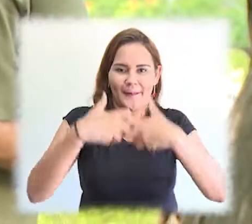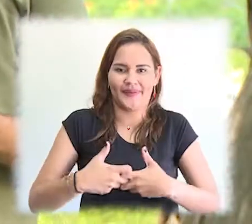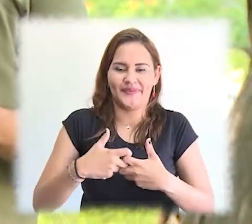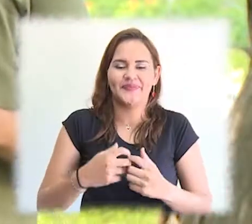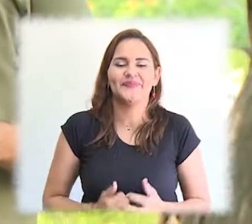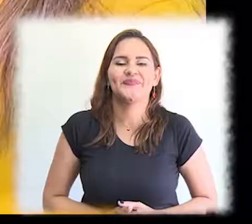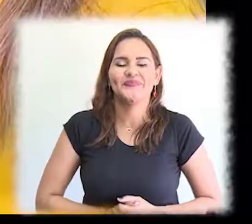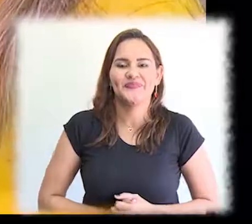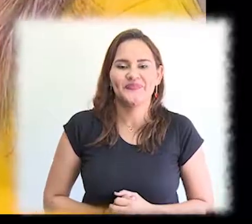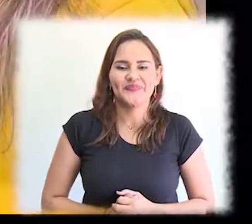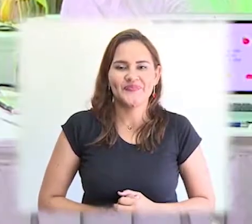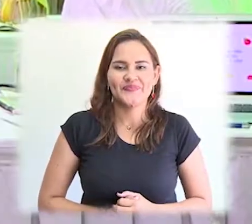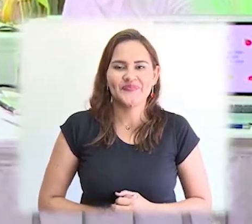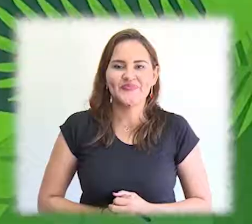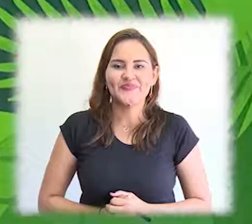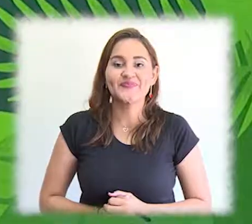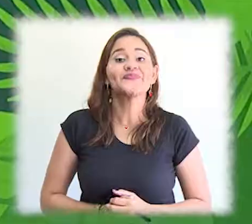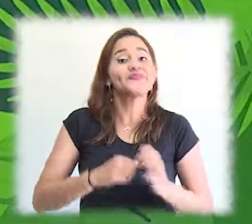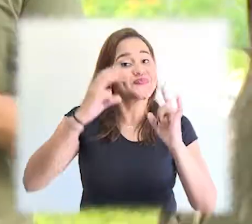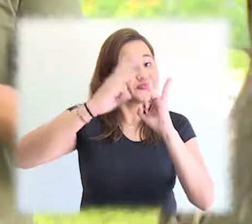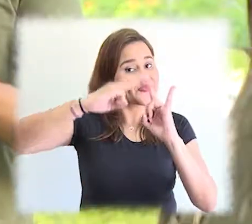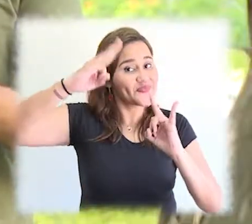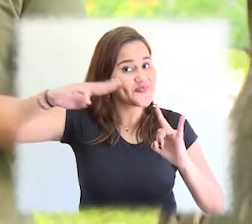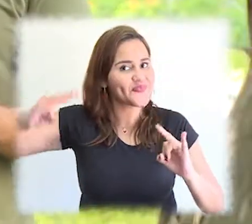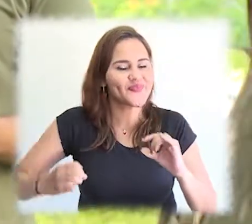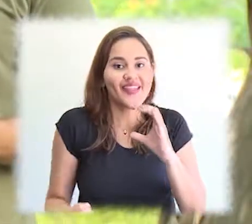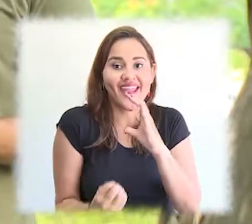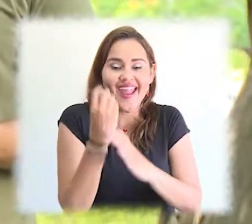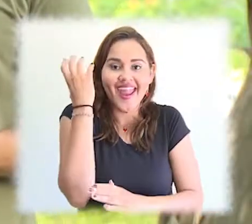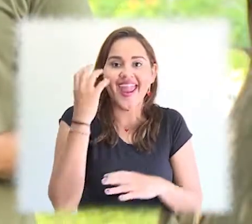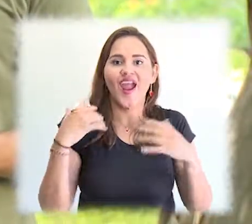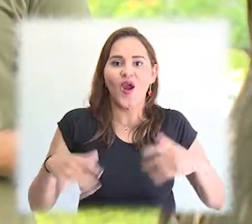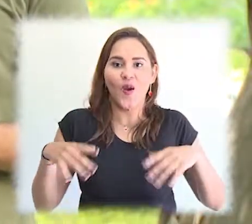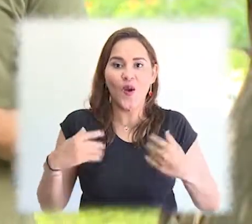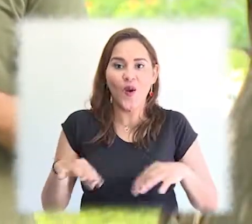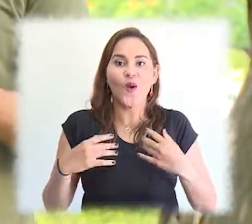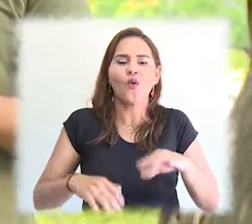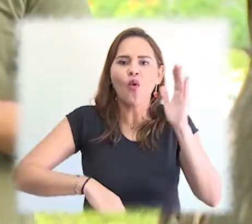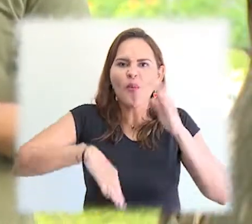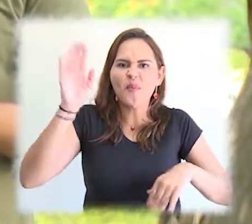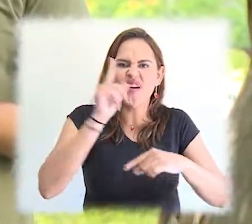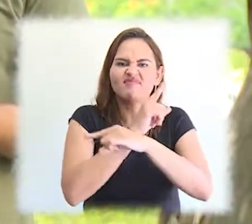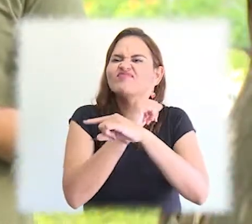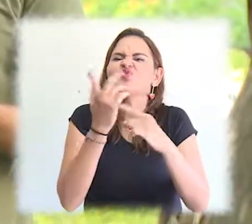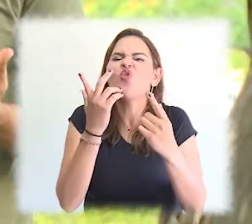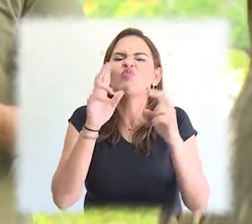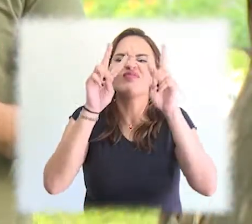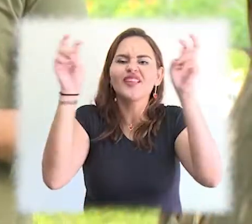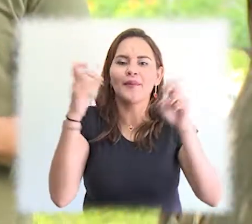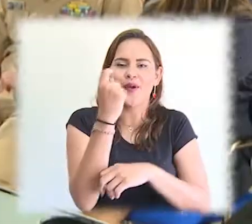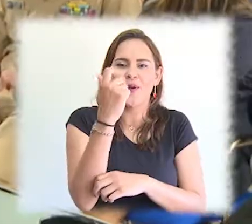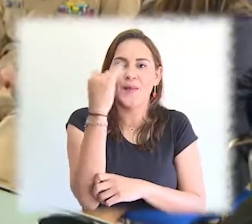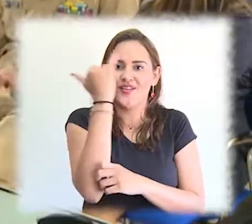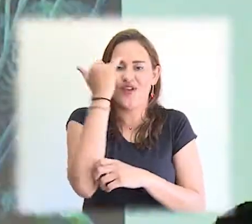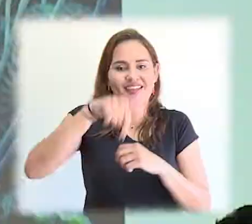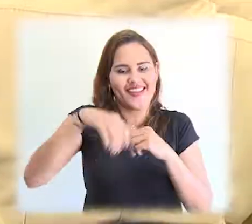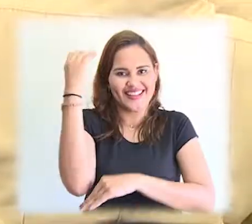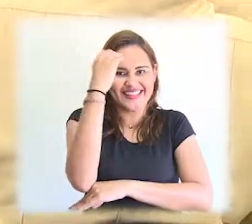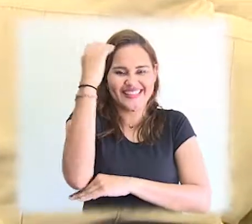empresariales de la región En Unimagdalena Crea se disertó sobre la economía azul en Colombia